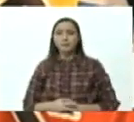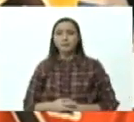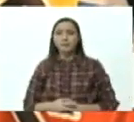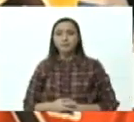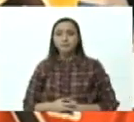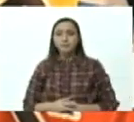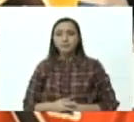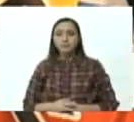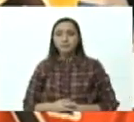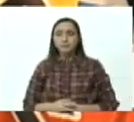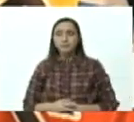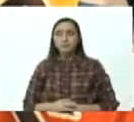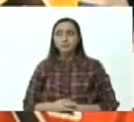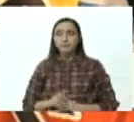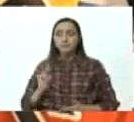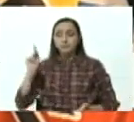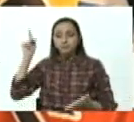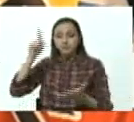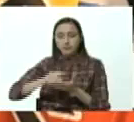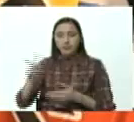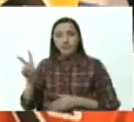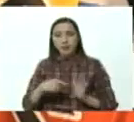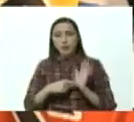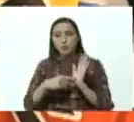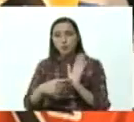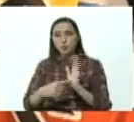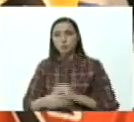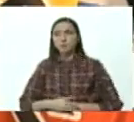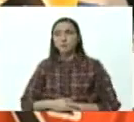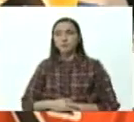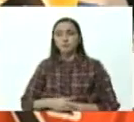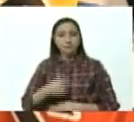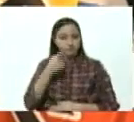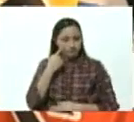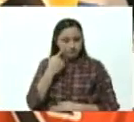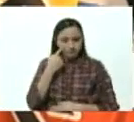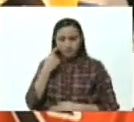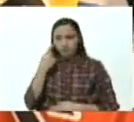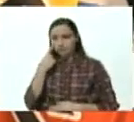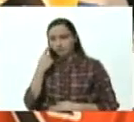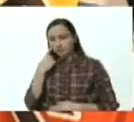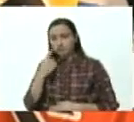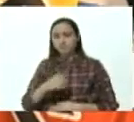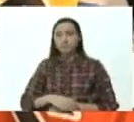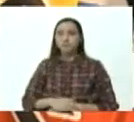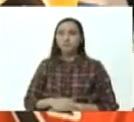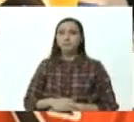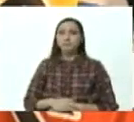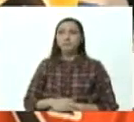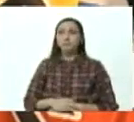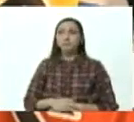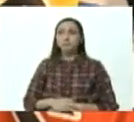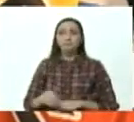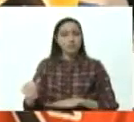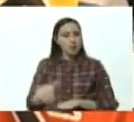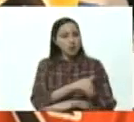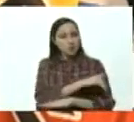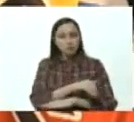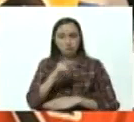aquí está Venezuela la pueden ver pueden ver sus calles